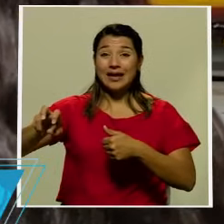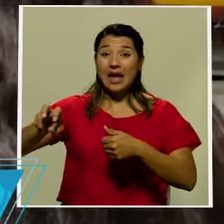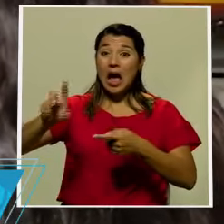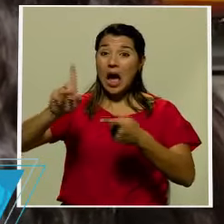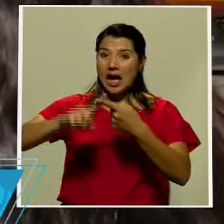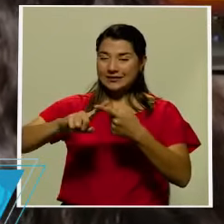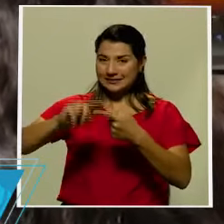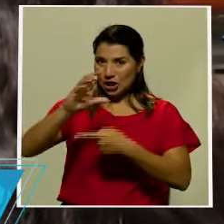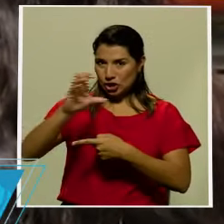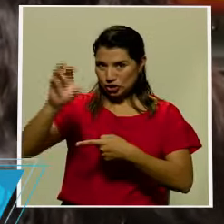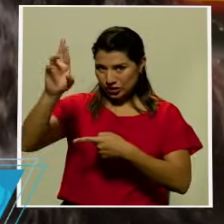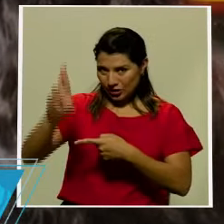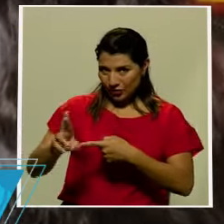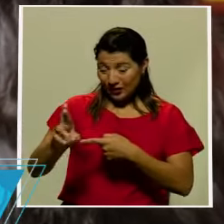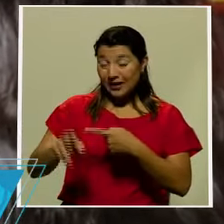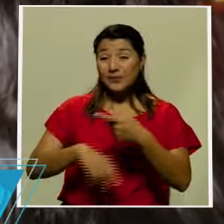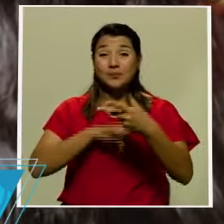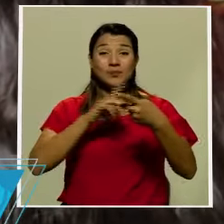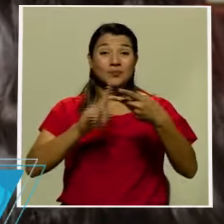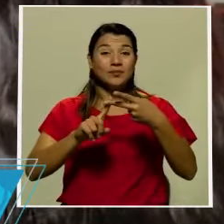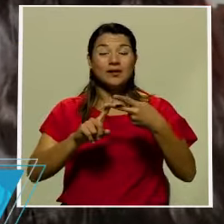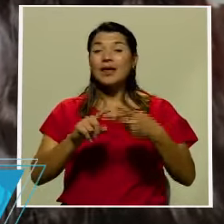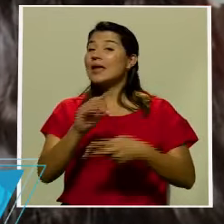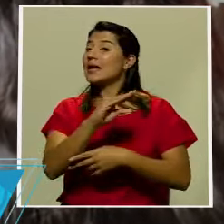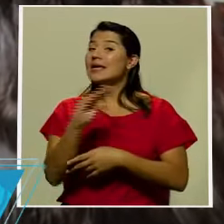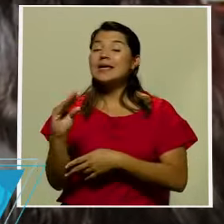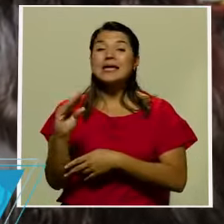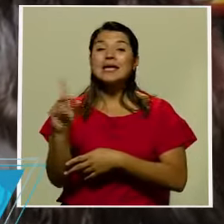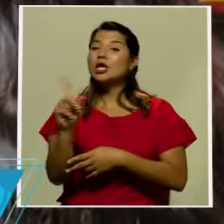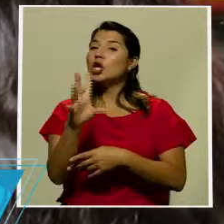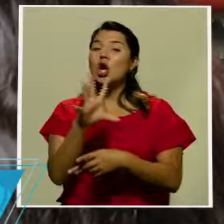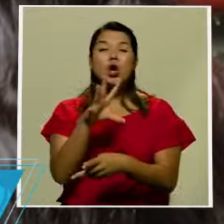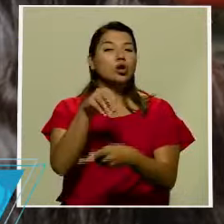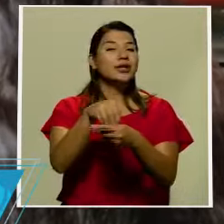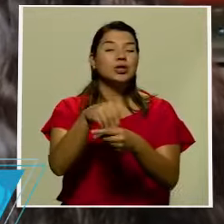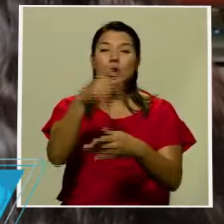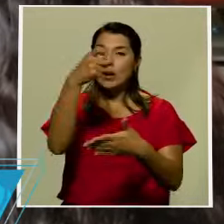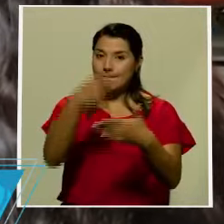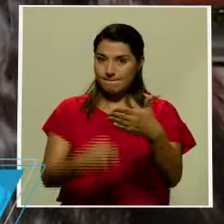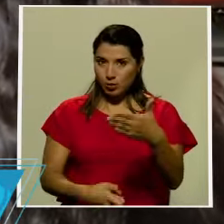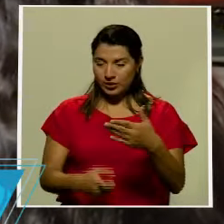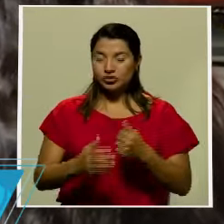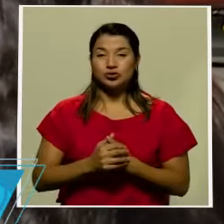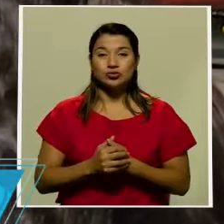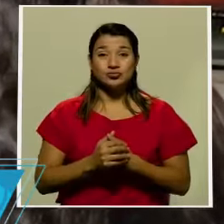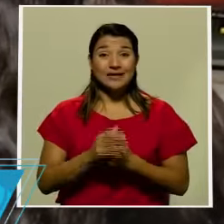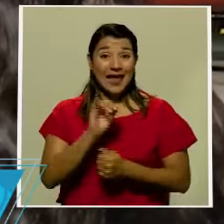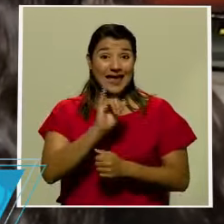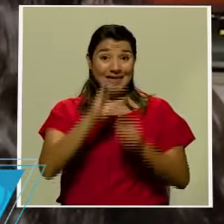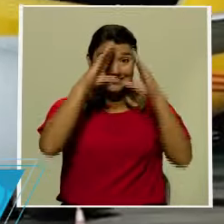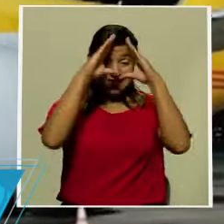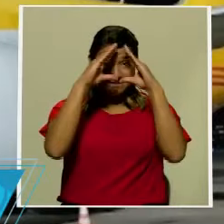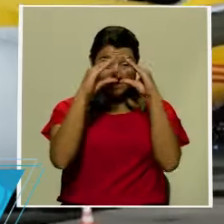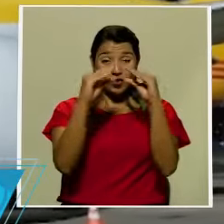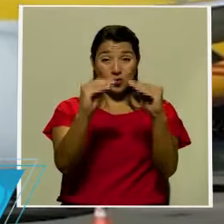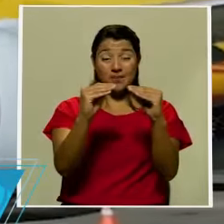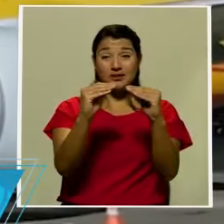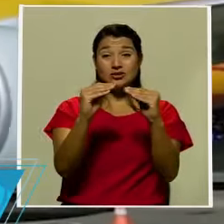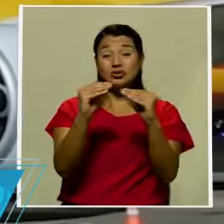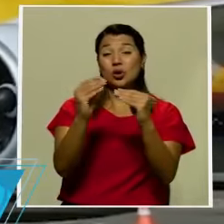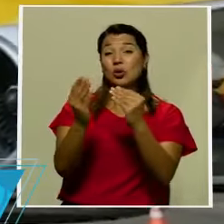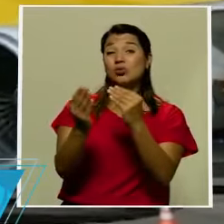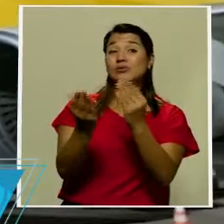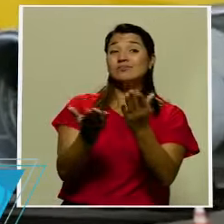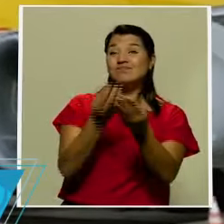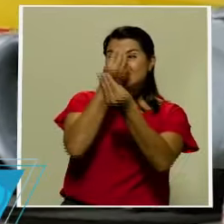Costa Rica y que excluye cualquier impuesto aplicable la información se entregó tras la